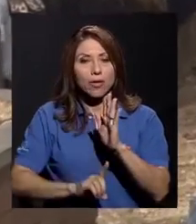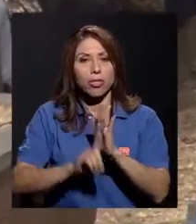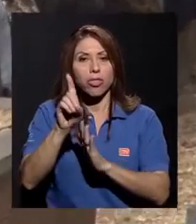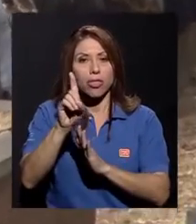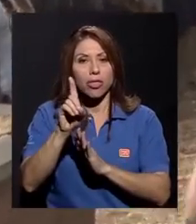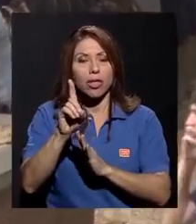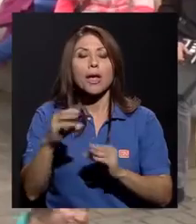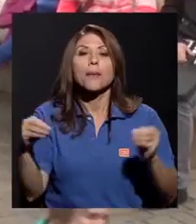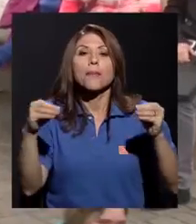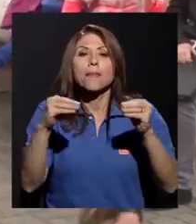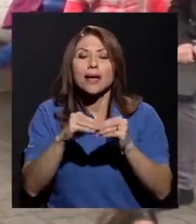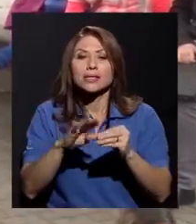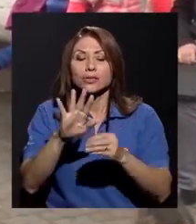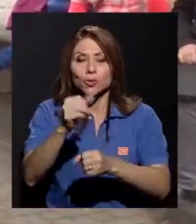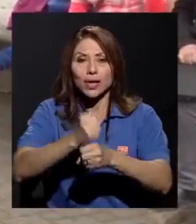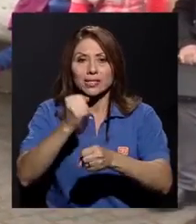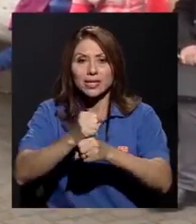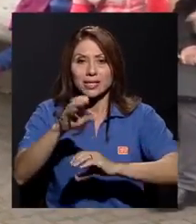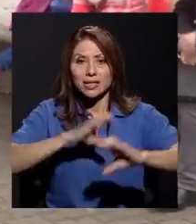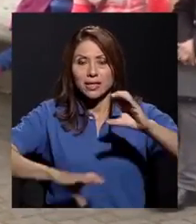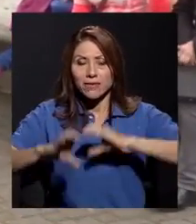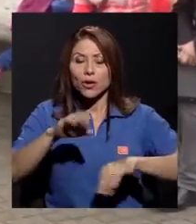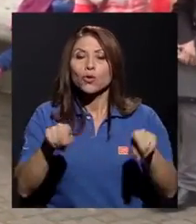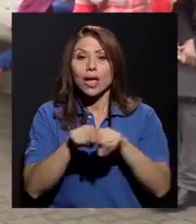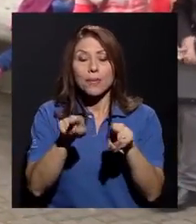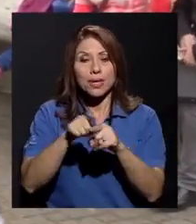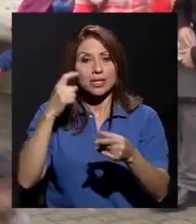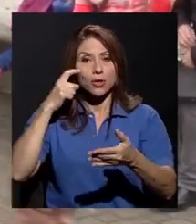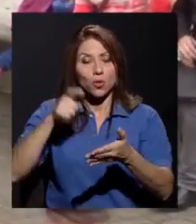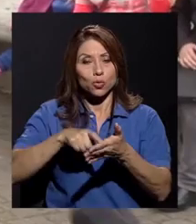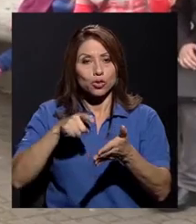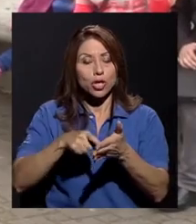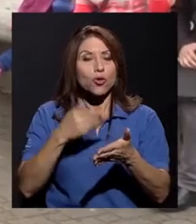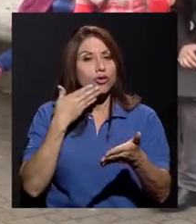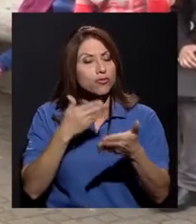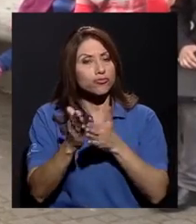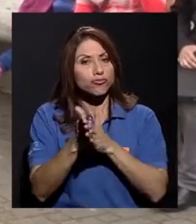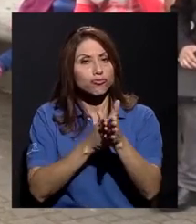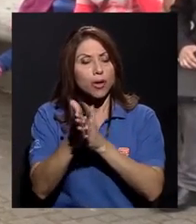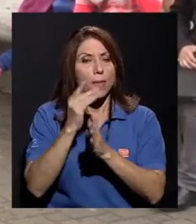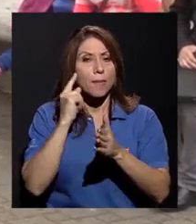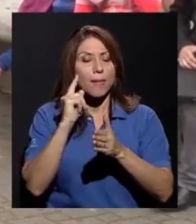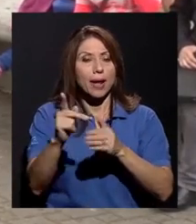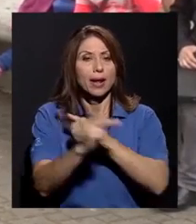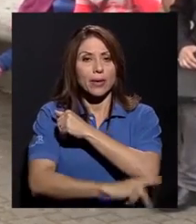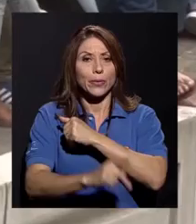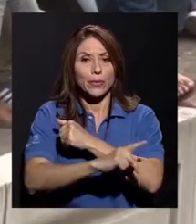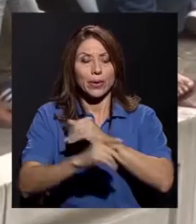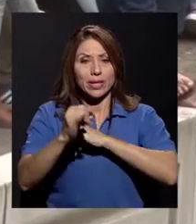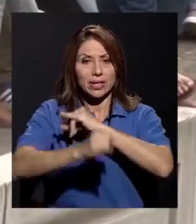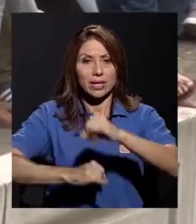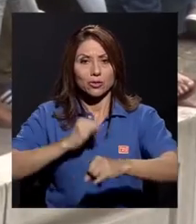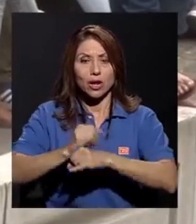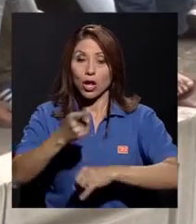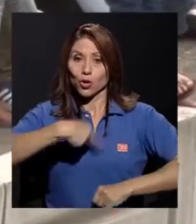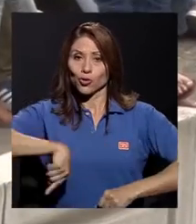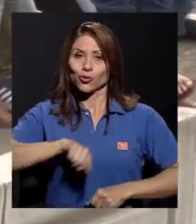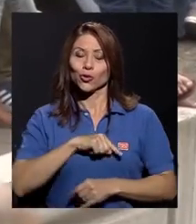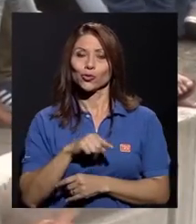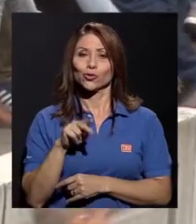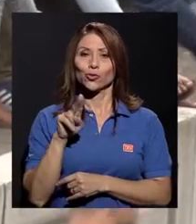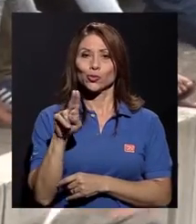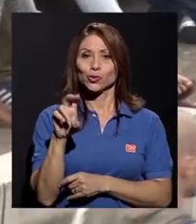aún más, su quehacer científico también es reconocido y útil para la comunidad internacional. Somos la